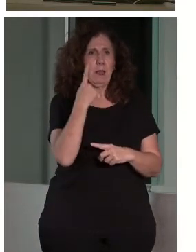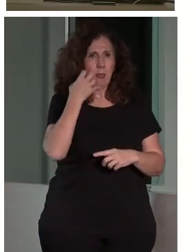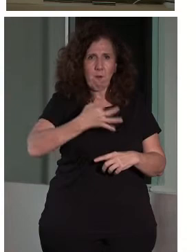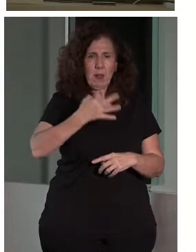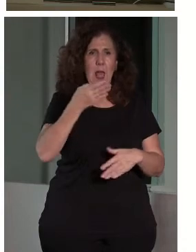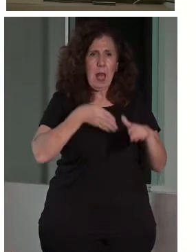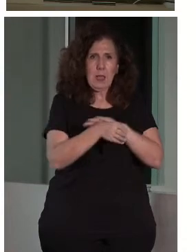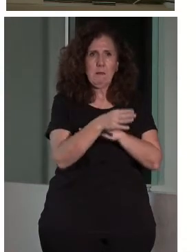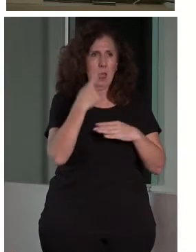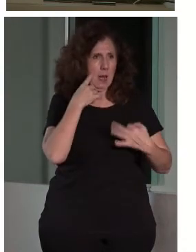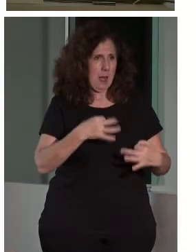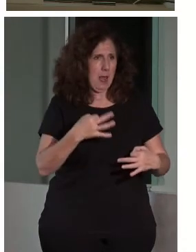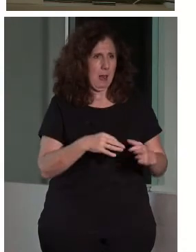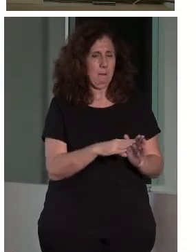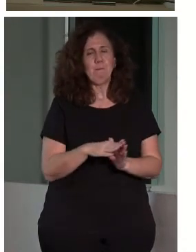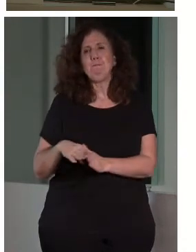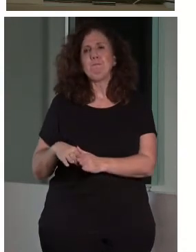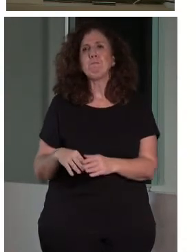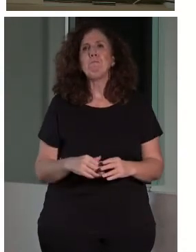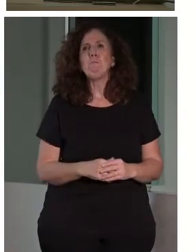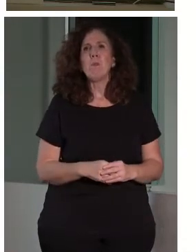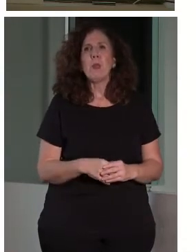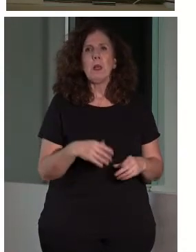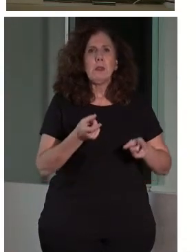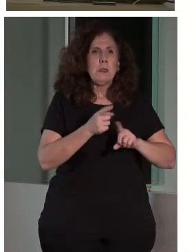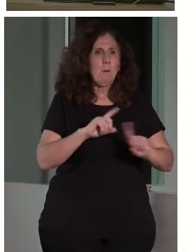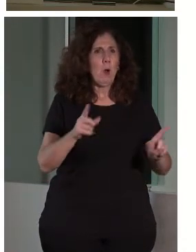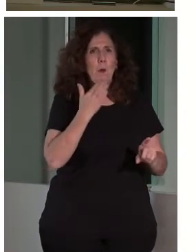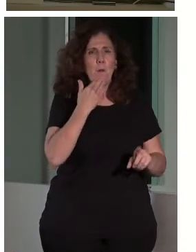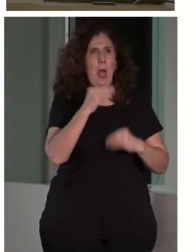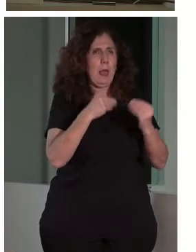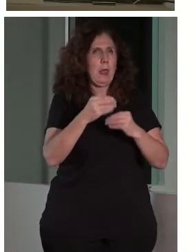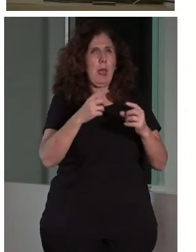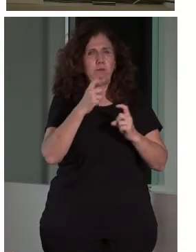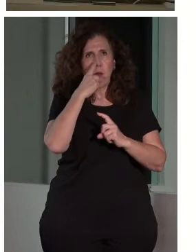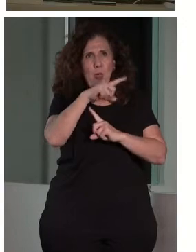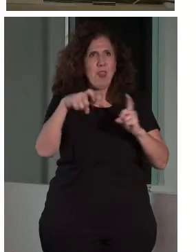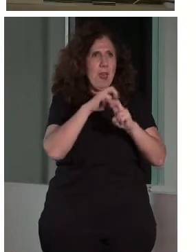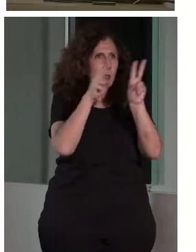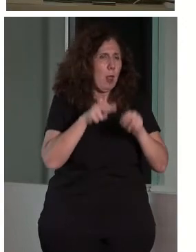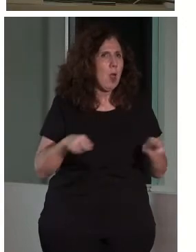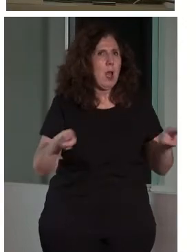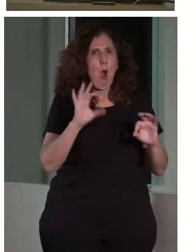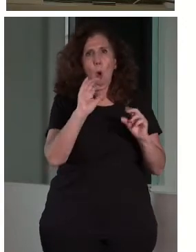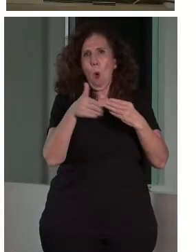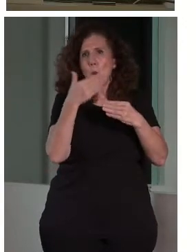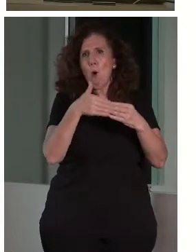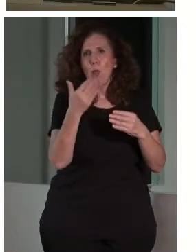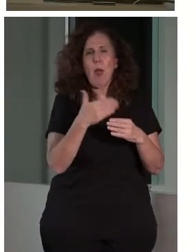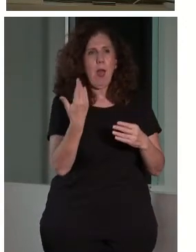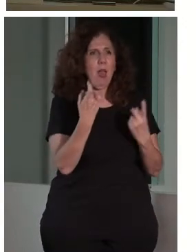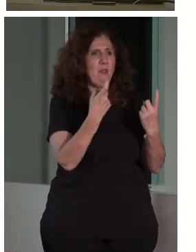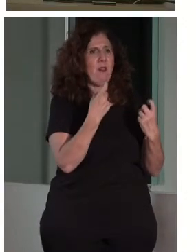Tampoco se limita a acciones puntuales, conmemoraciones de días internacionales o por moda. Necesitamos rutinas